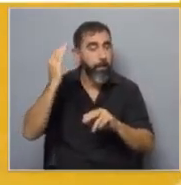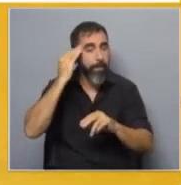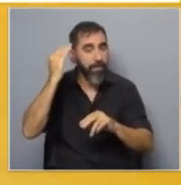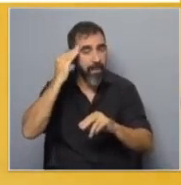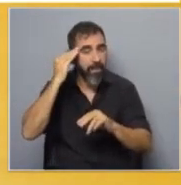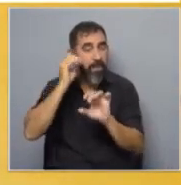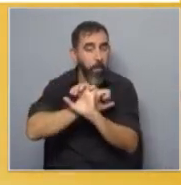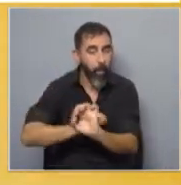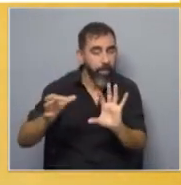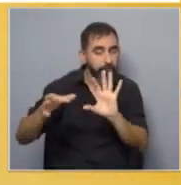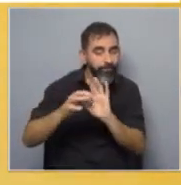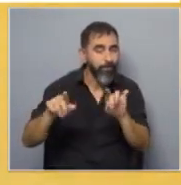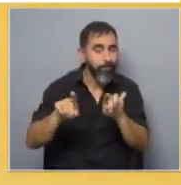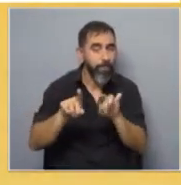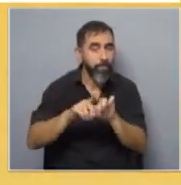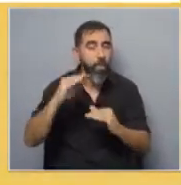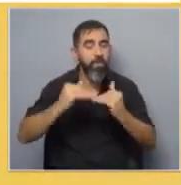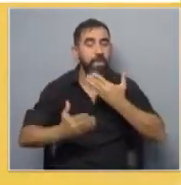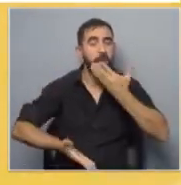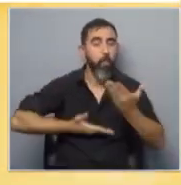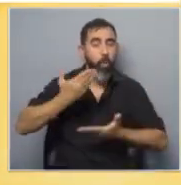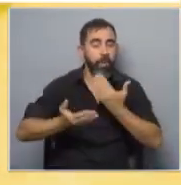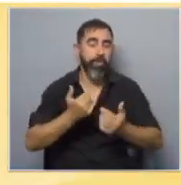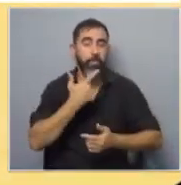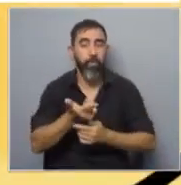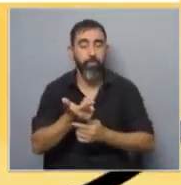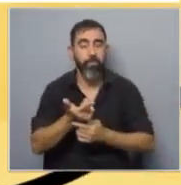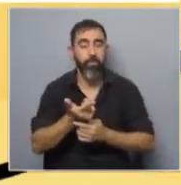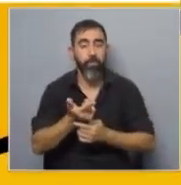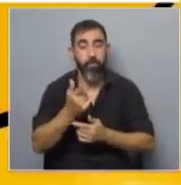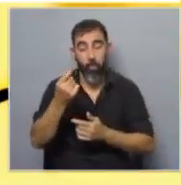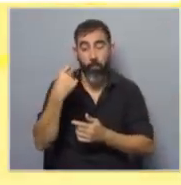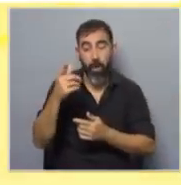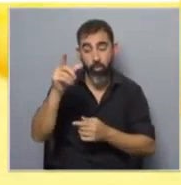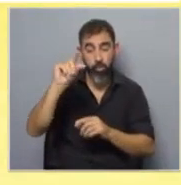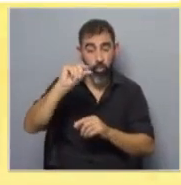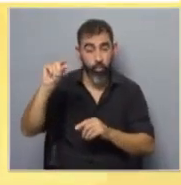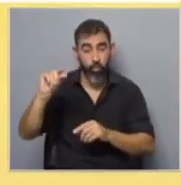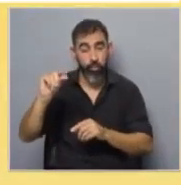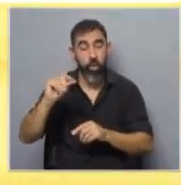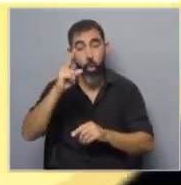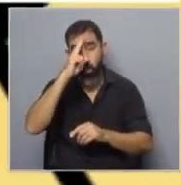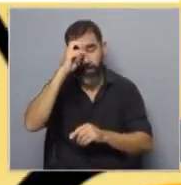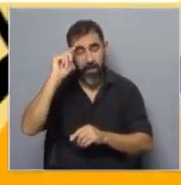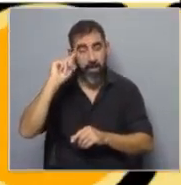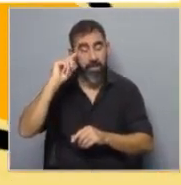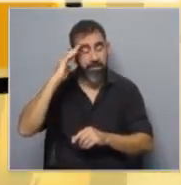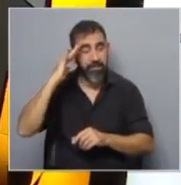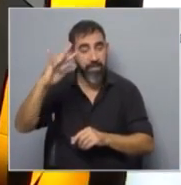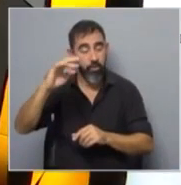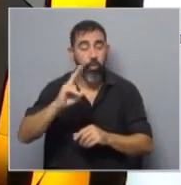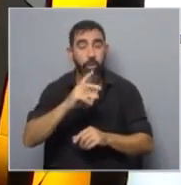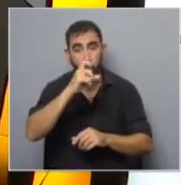puedan estar asociadas junto a altos niveles de malestar. Por ejemplo, uno de esos valores que están en la gráfica es de un hospital psiquiátrico a Buenos Aires.